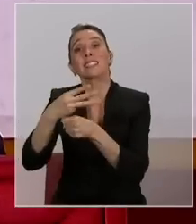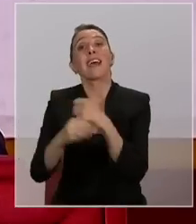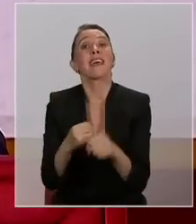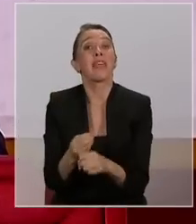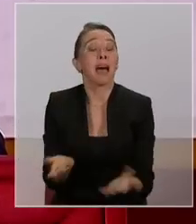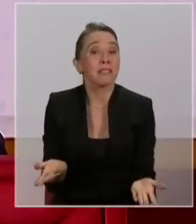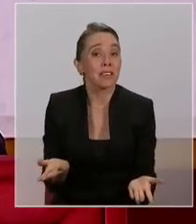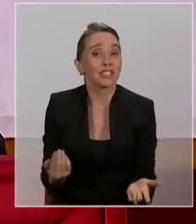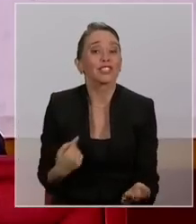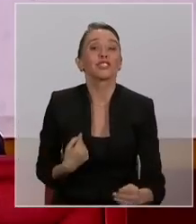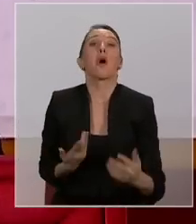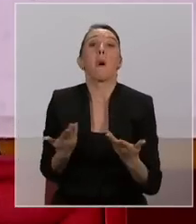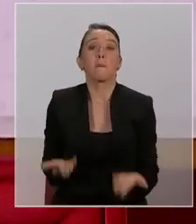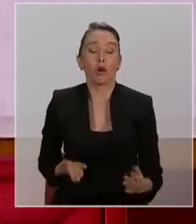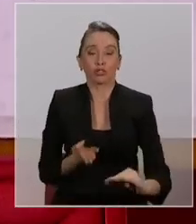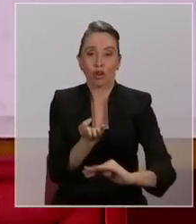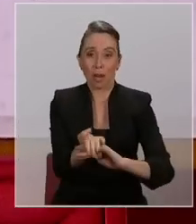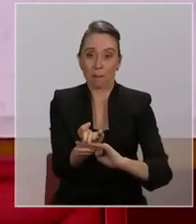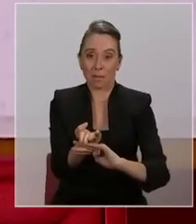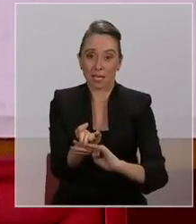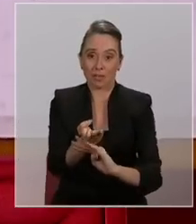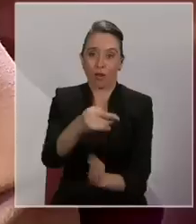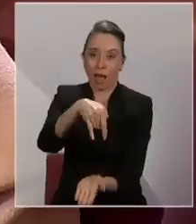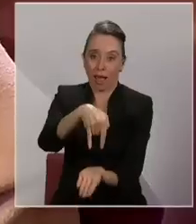eso hoy pido a este Congreso